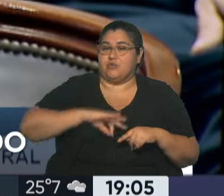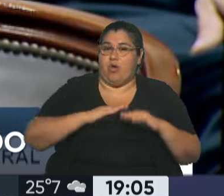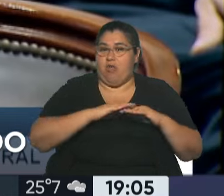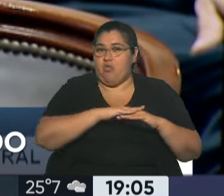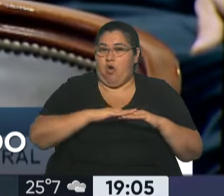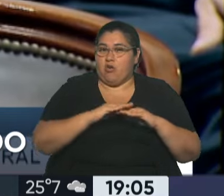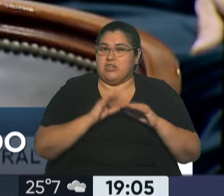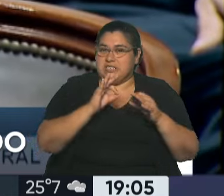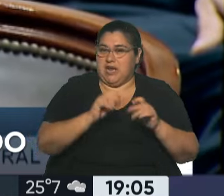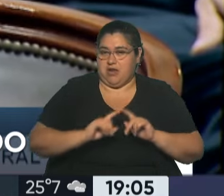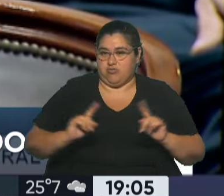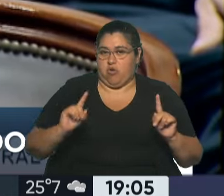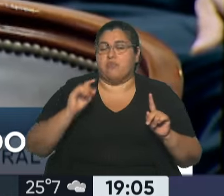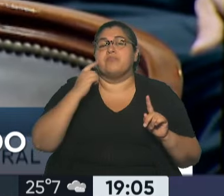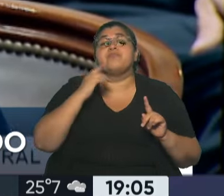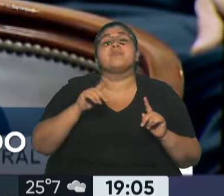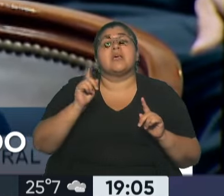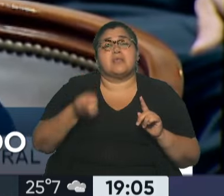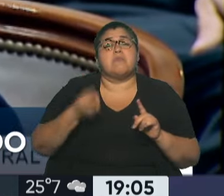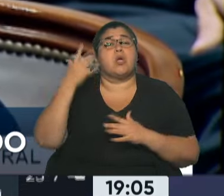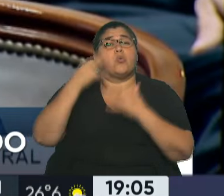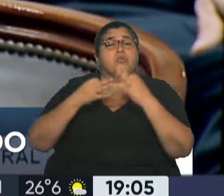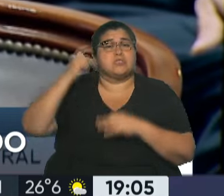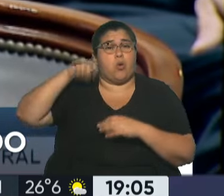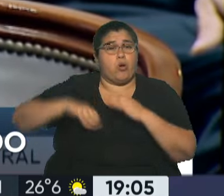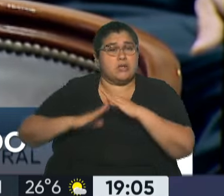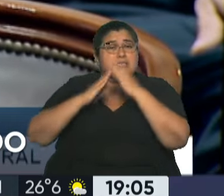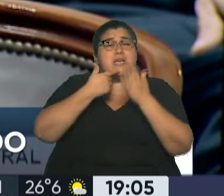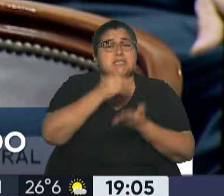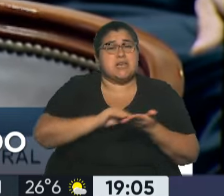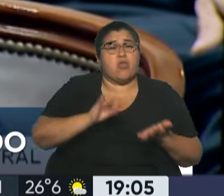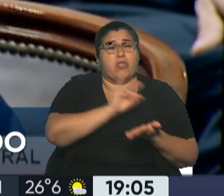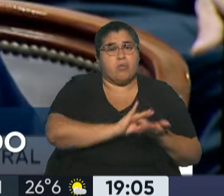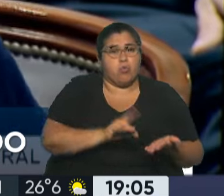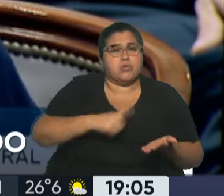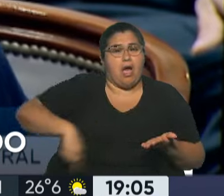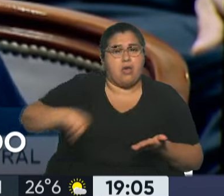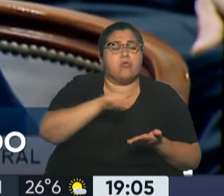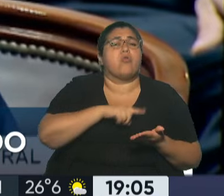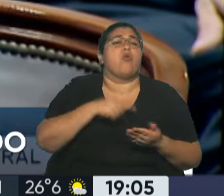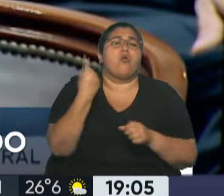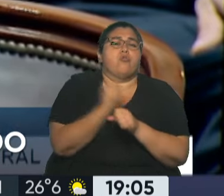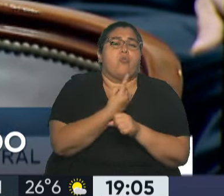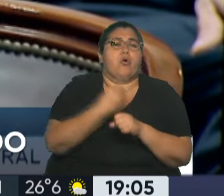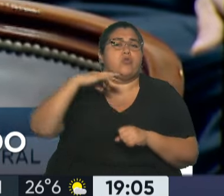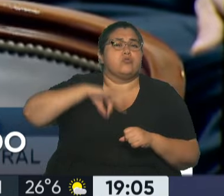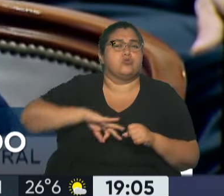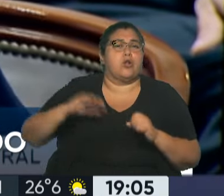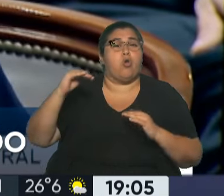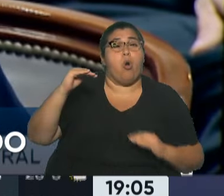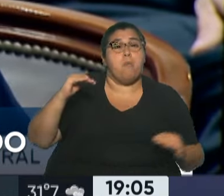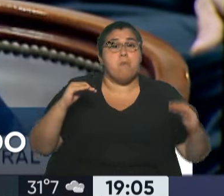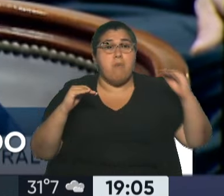vicepresidente de la nación, los jueces de la Corte Suprema de Justicia, los senadores y diputados, no podrán tener una remuneración mensual